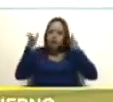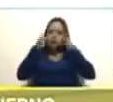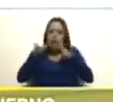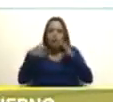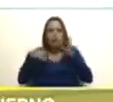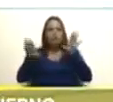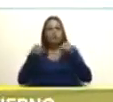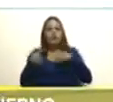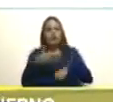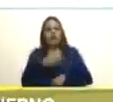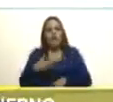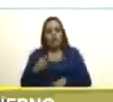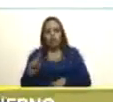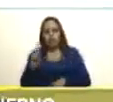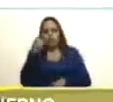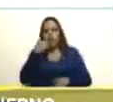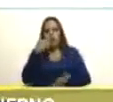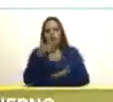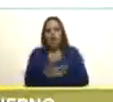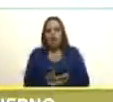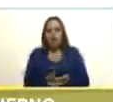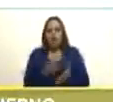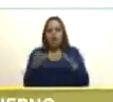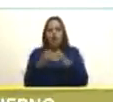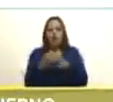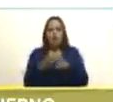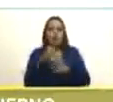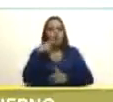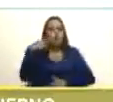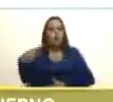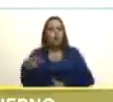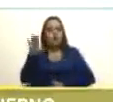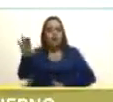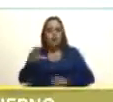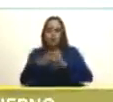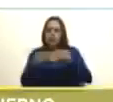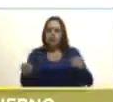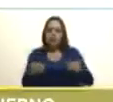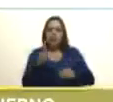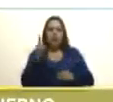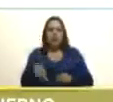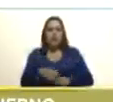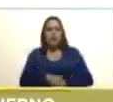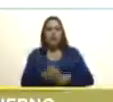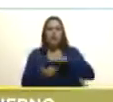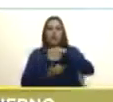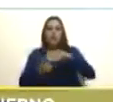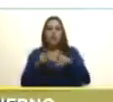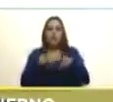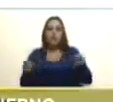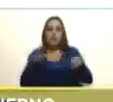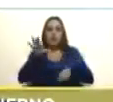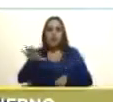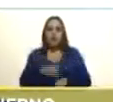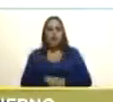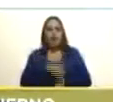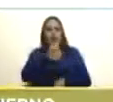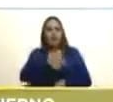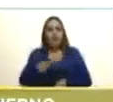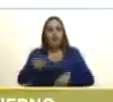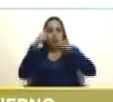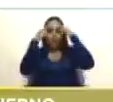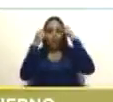agradecer a todas las fuerzas políticas del país a todos los poderes públicos del país a grupos de expertos